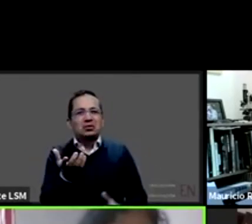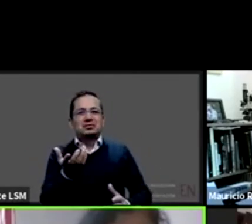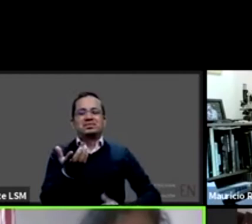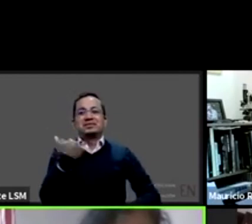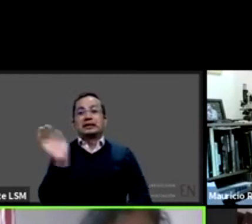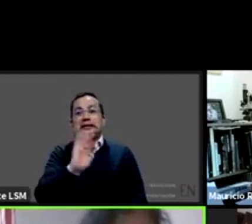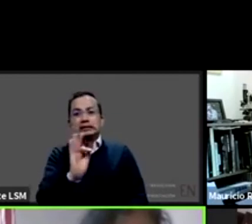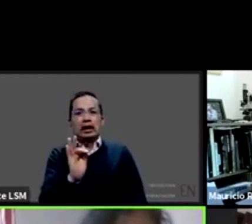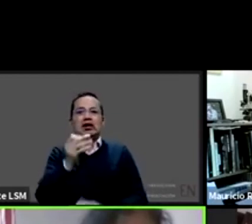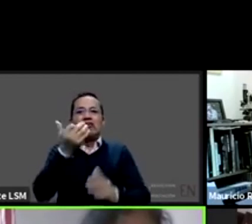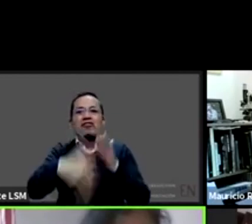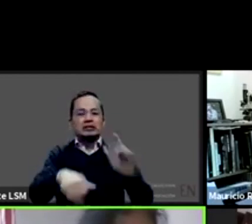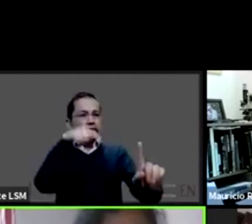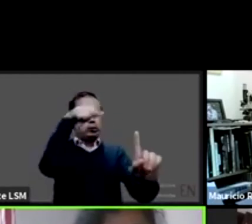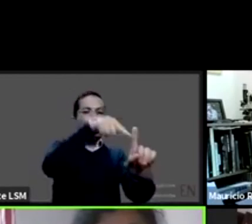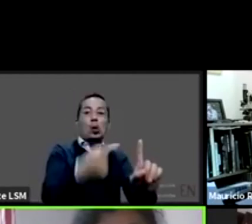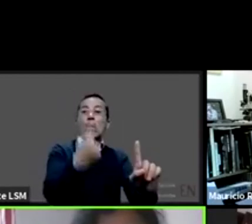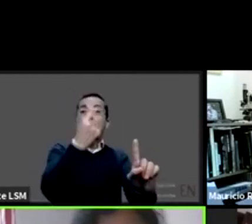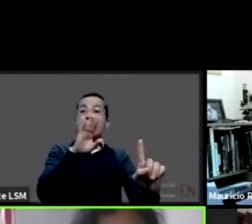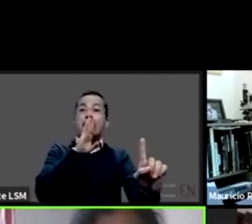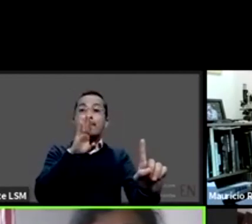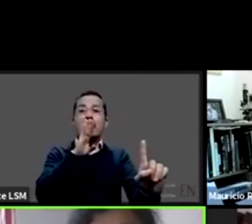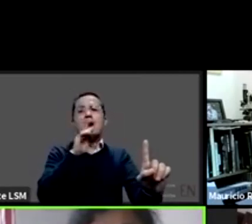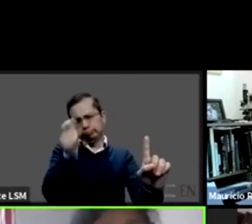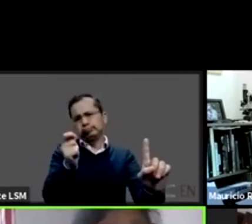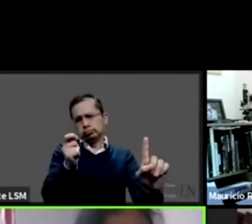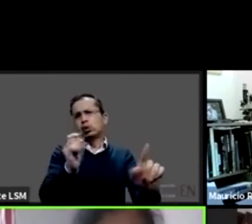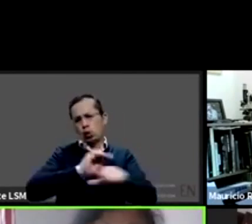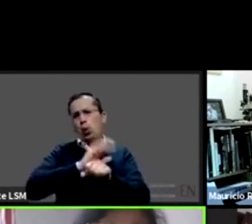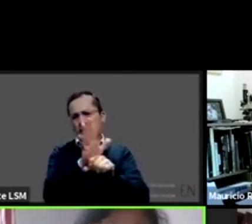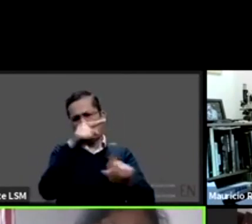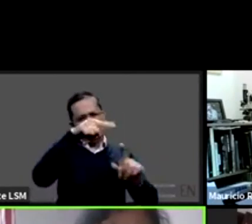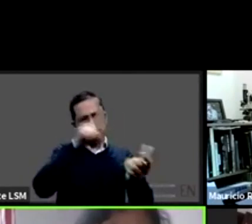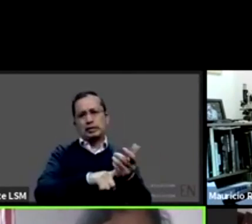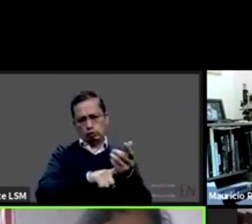paciente COVID una de las mamás y lo que hizo fue hacer una